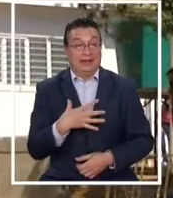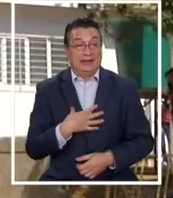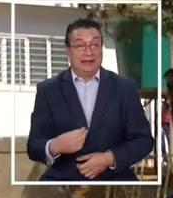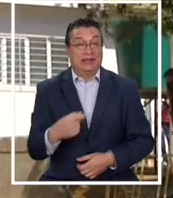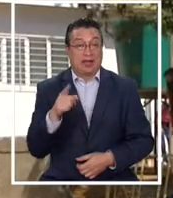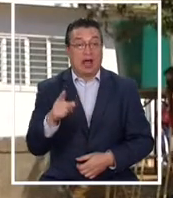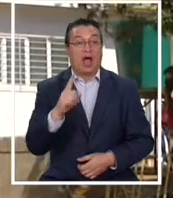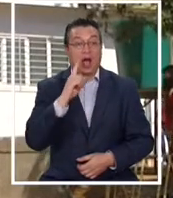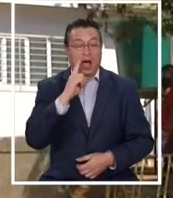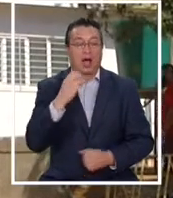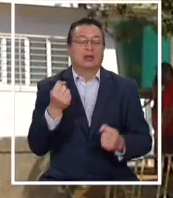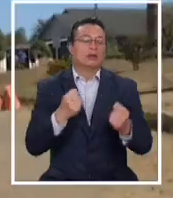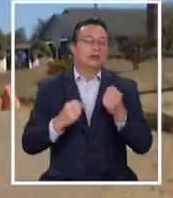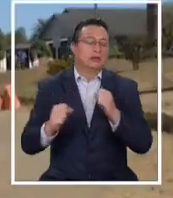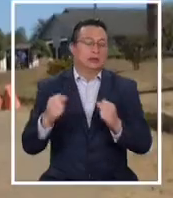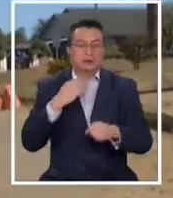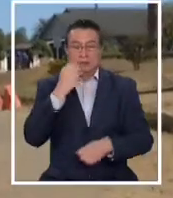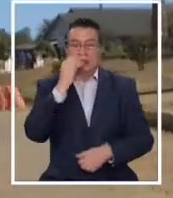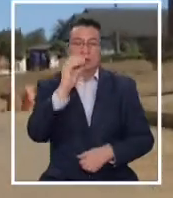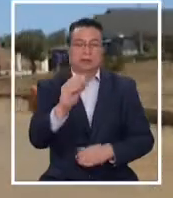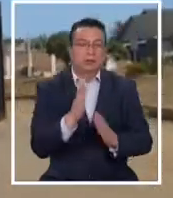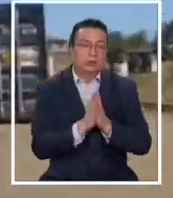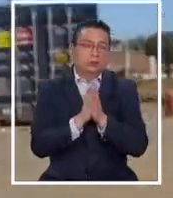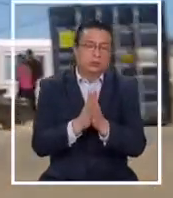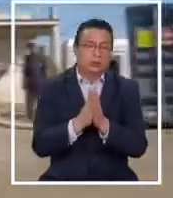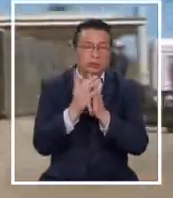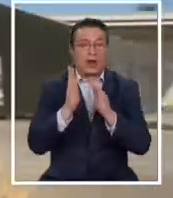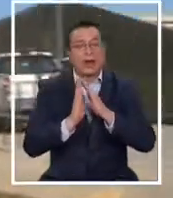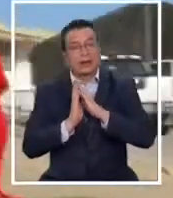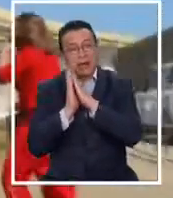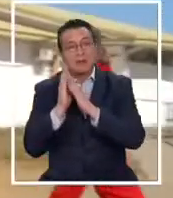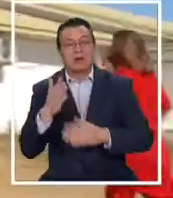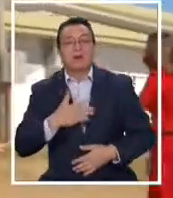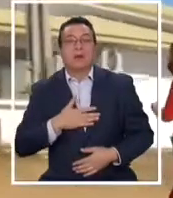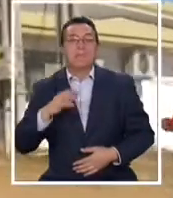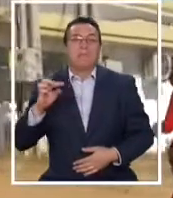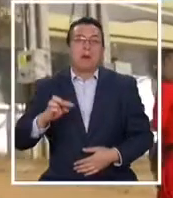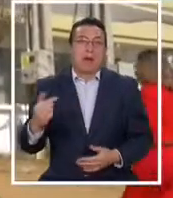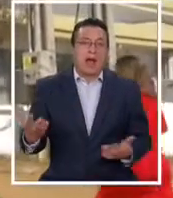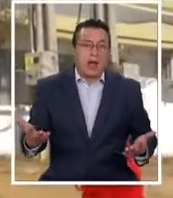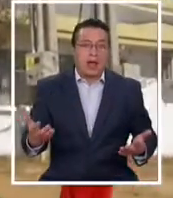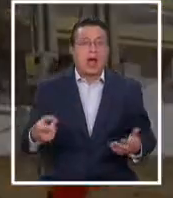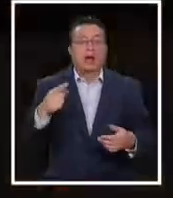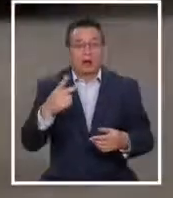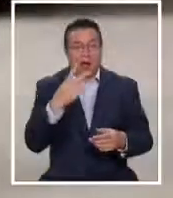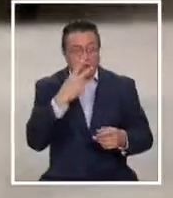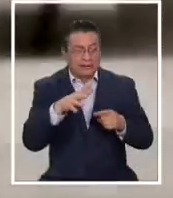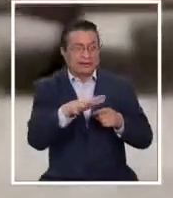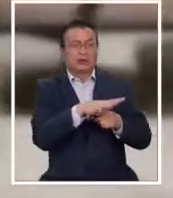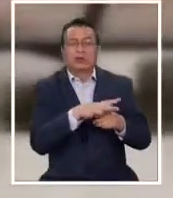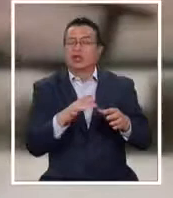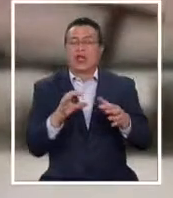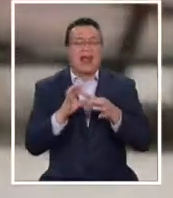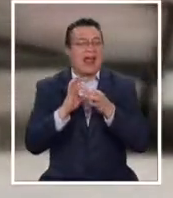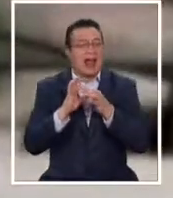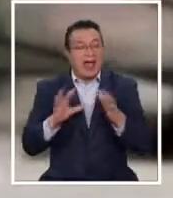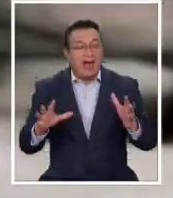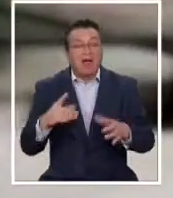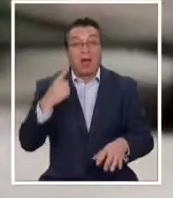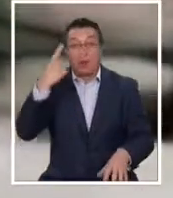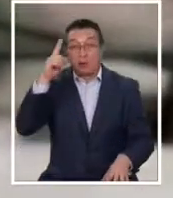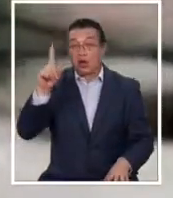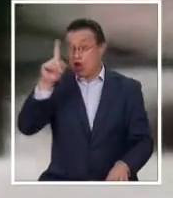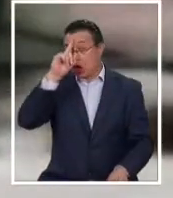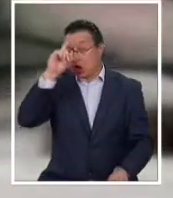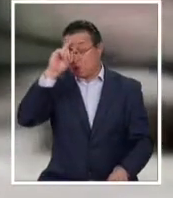realizó un desesperado llamado, clamaba por una cama para su padre, veía su condición, era grave, pero aseguran el